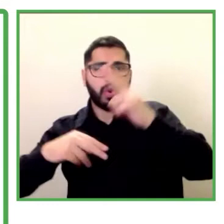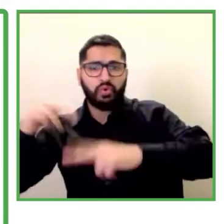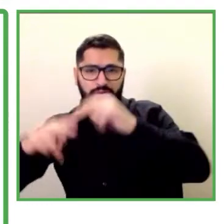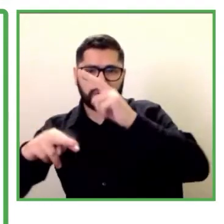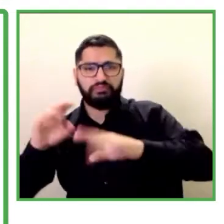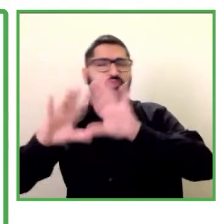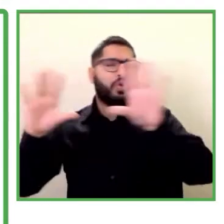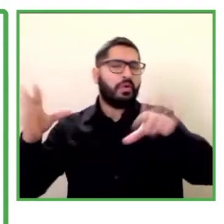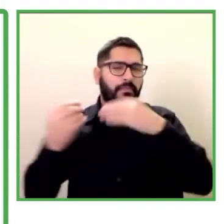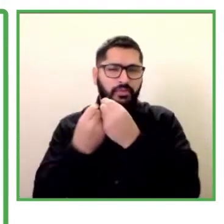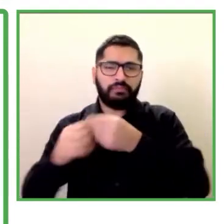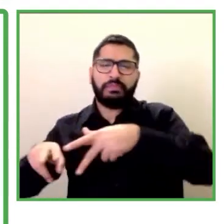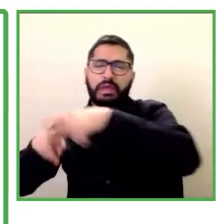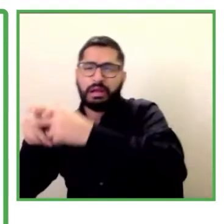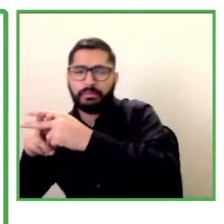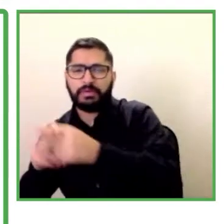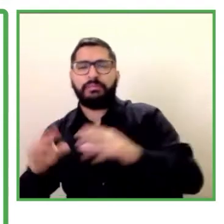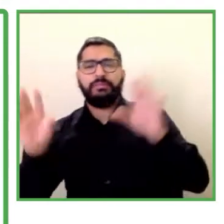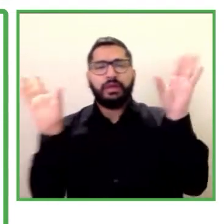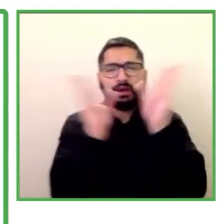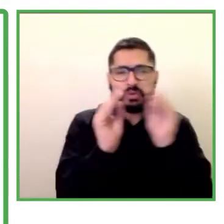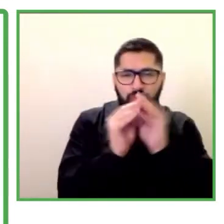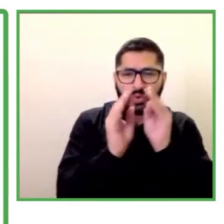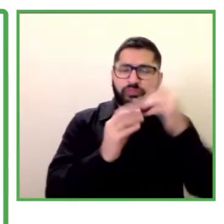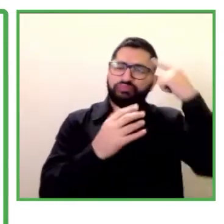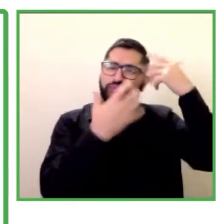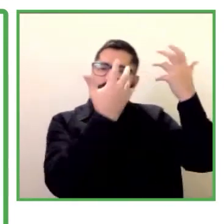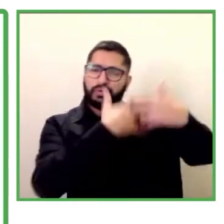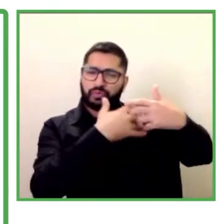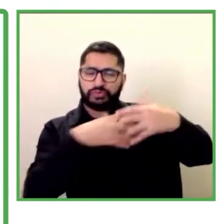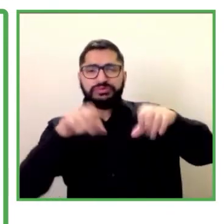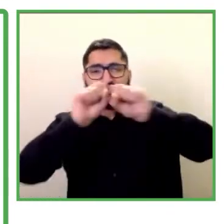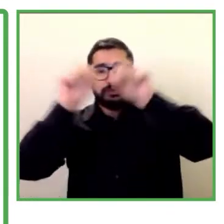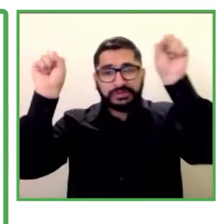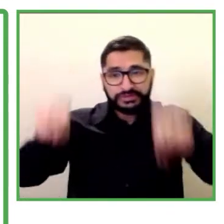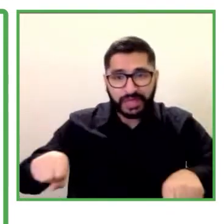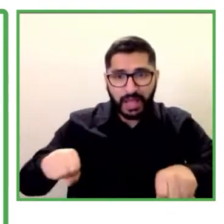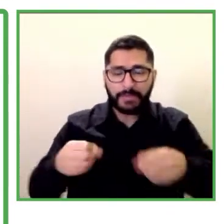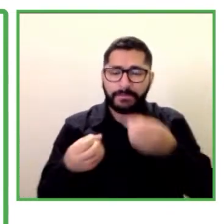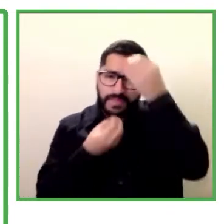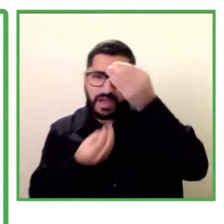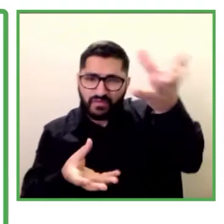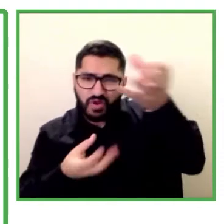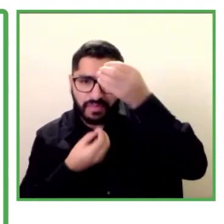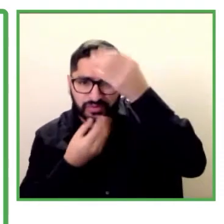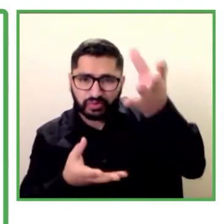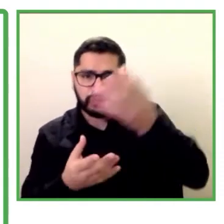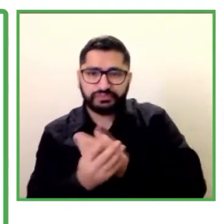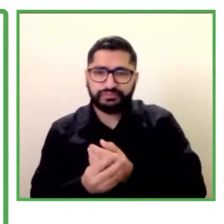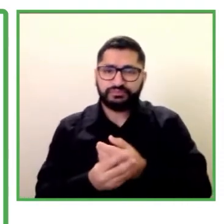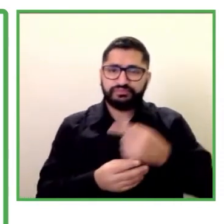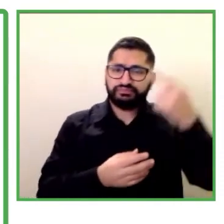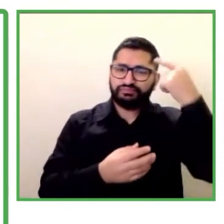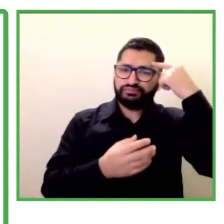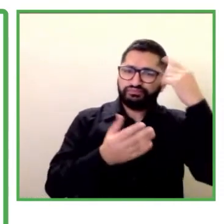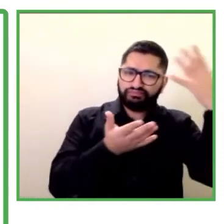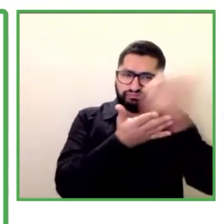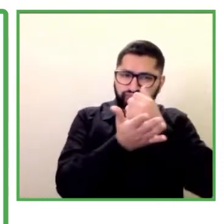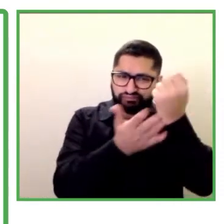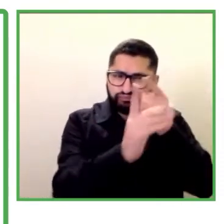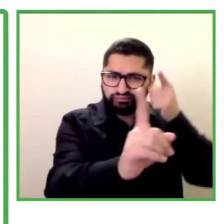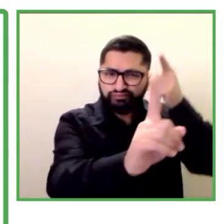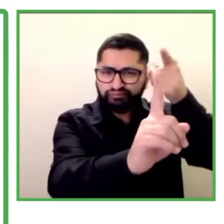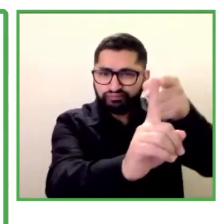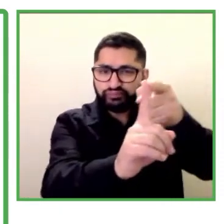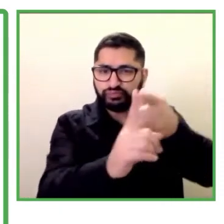discursos las reflexiones la sistematización de información las proyecciones y ambiciones a largo plazo compartimos barreras pero también compartimos